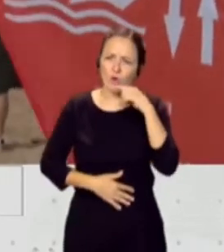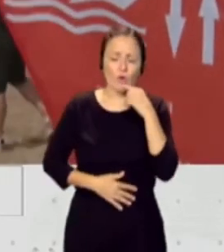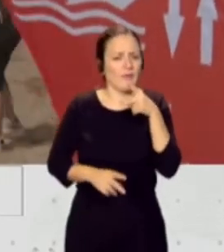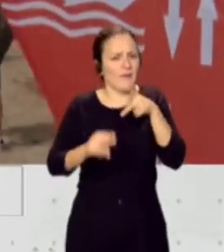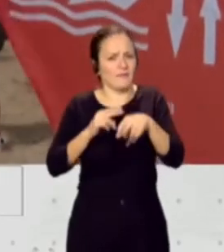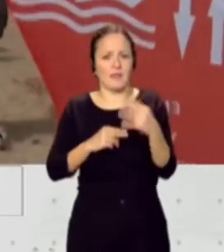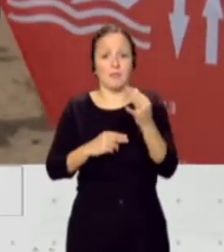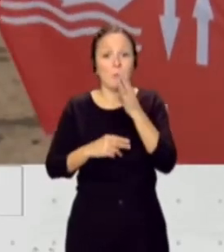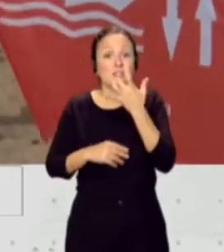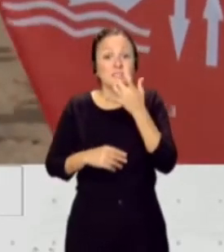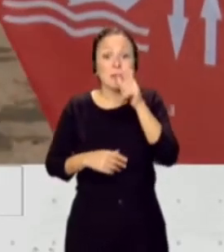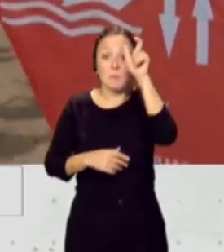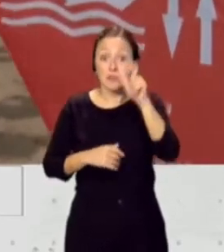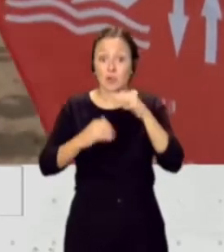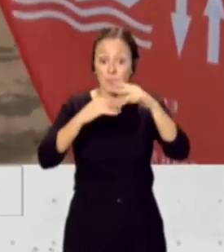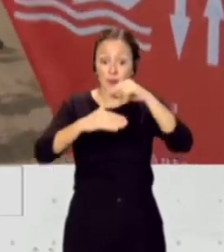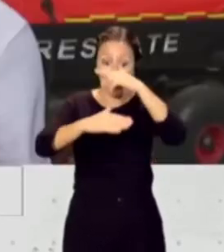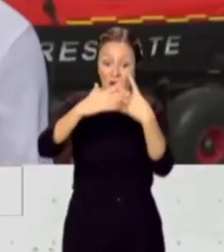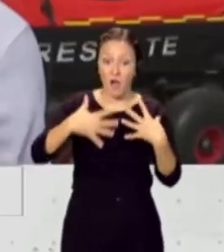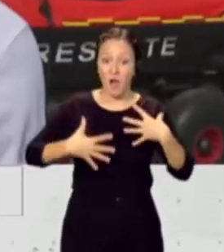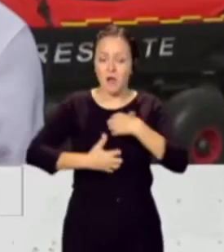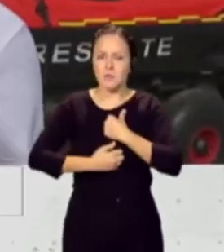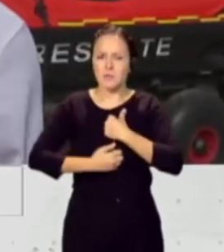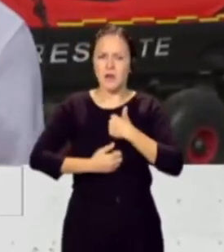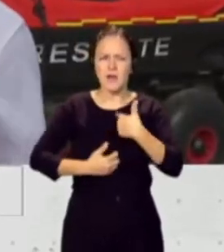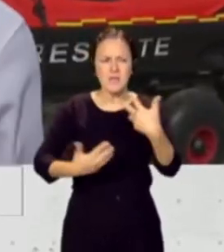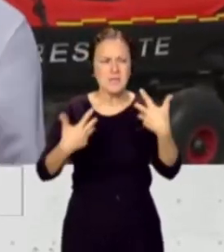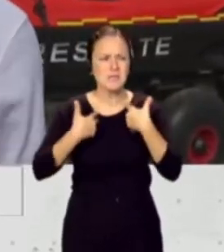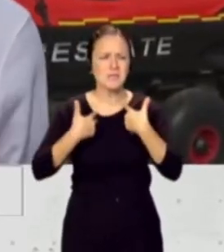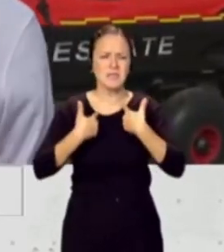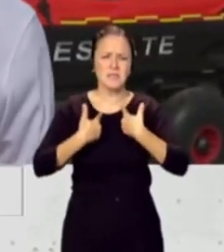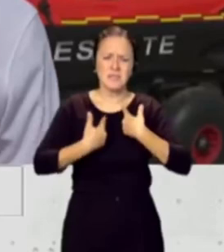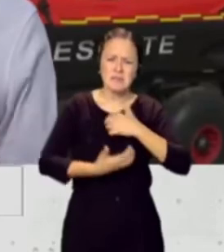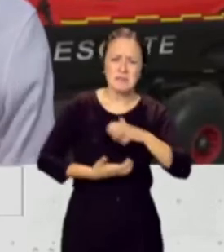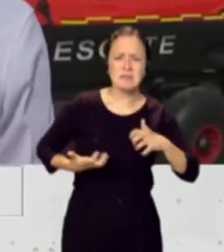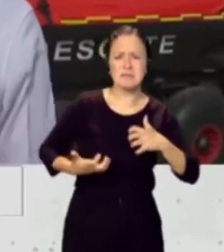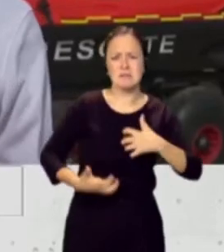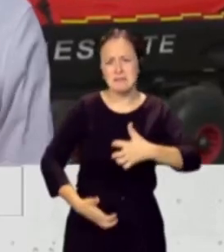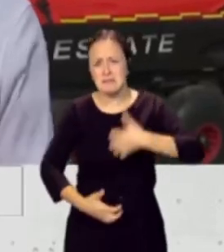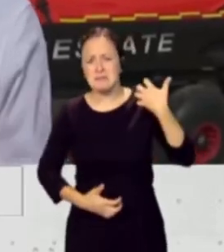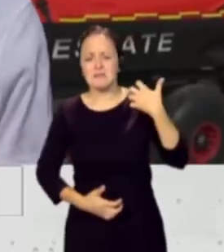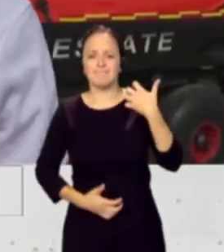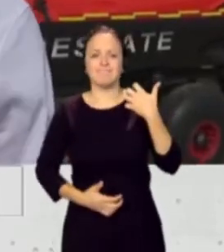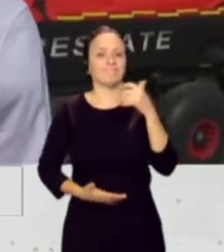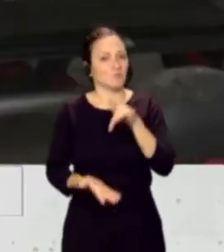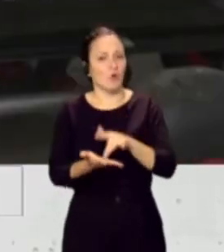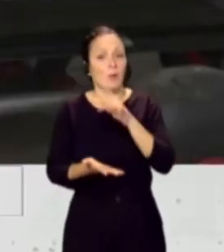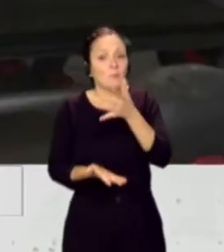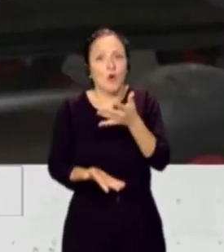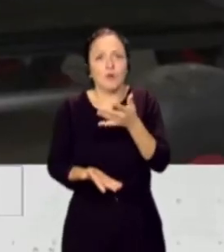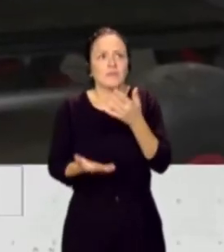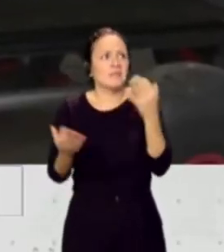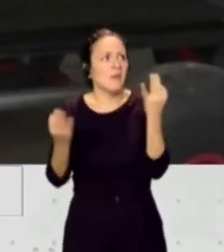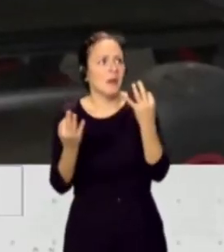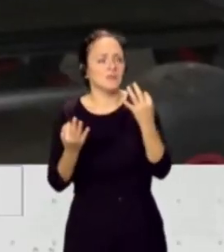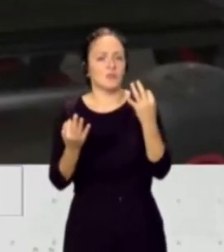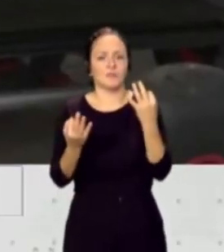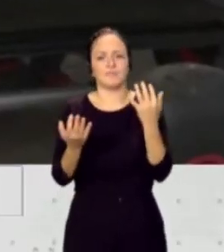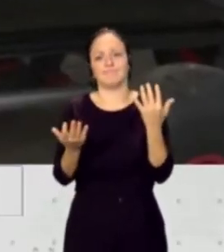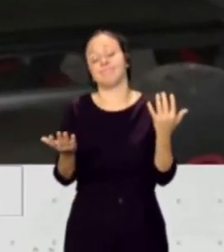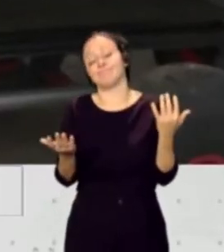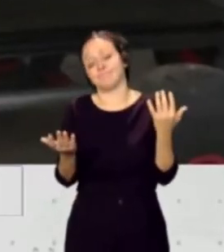un ahogamiento se activa toda una cadena de dolor, de impotencia, de sensación, de qué ha ocurrido, qué pasa